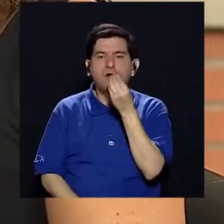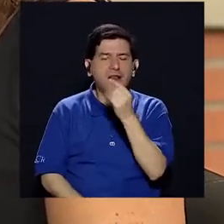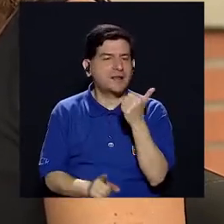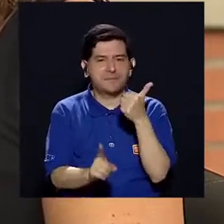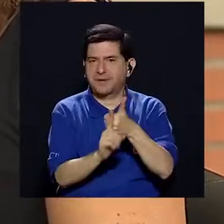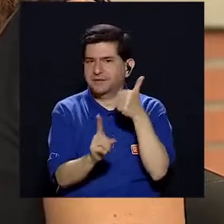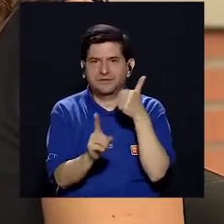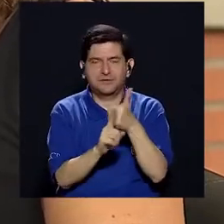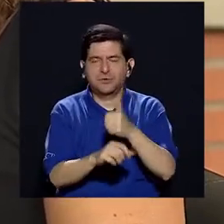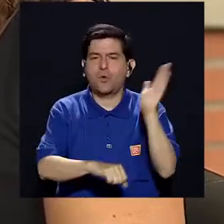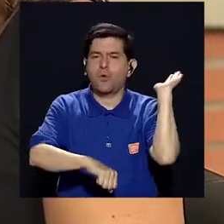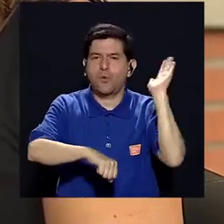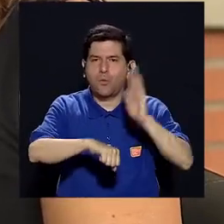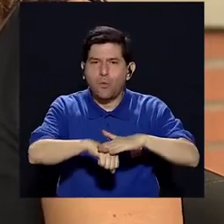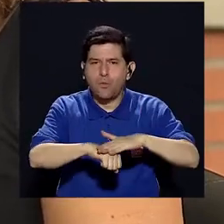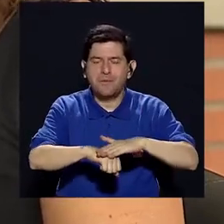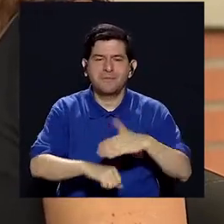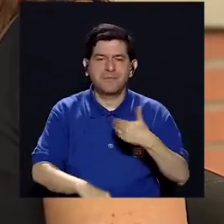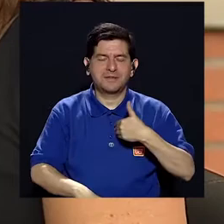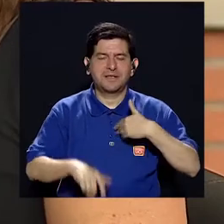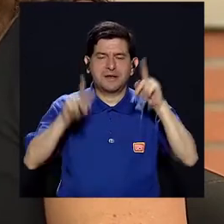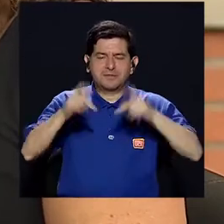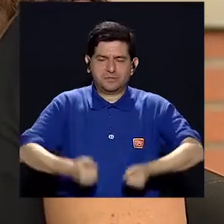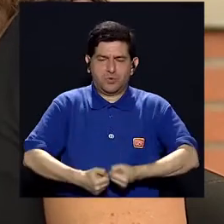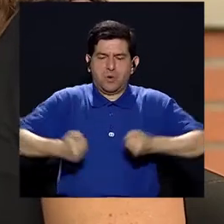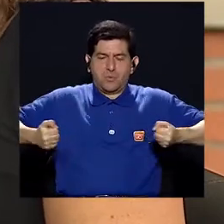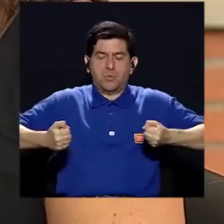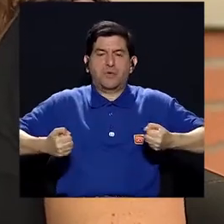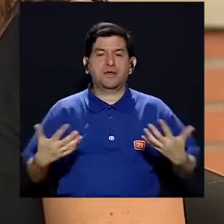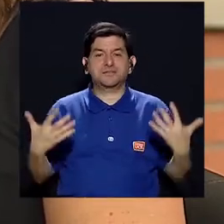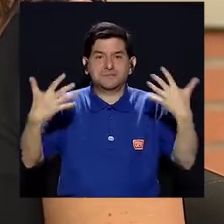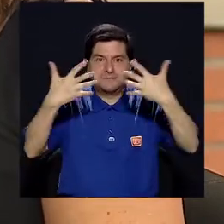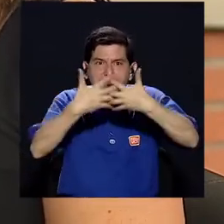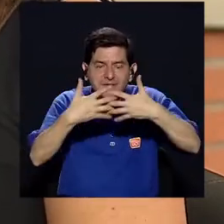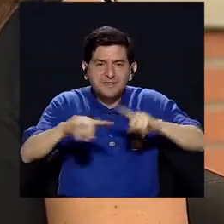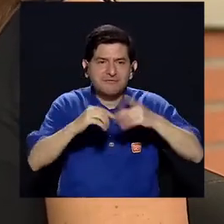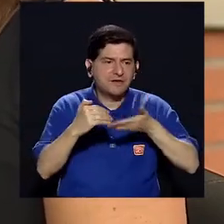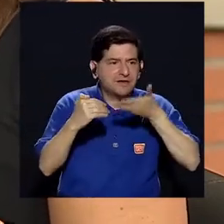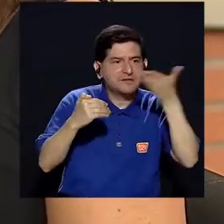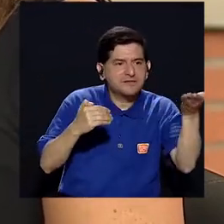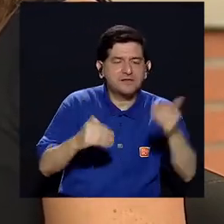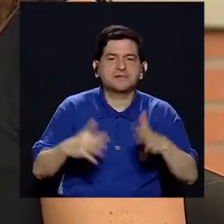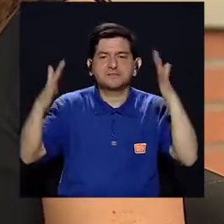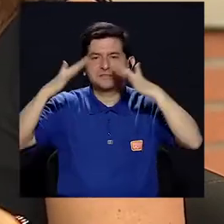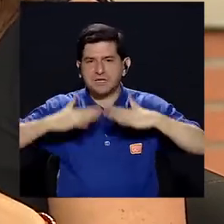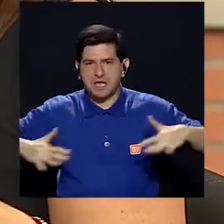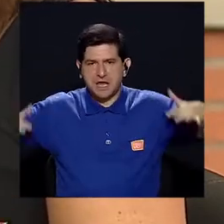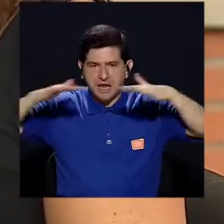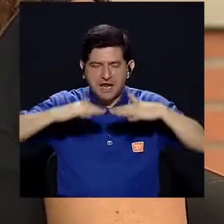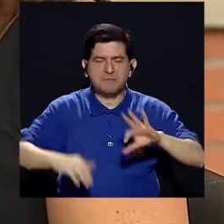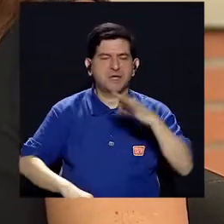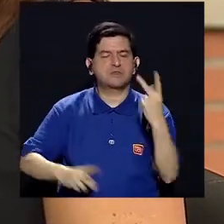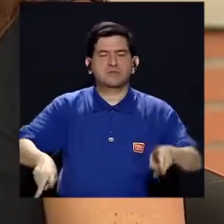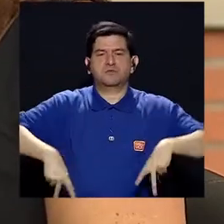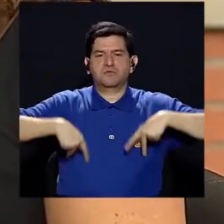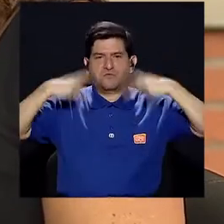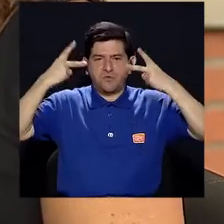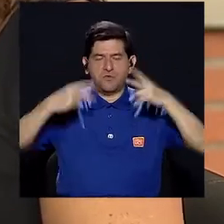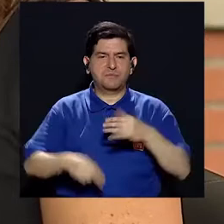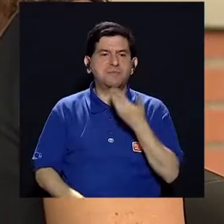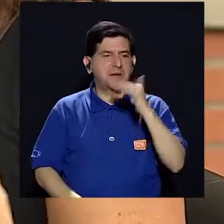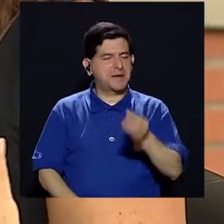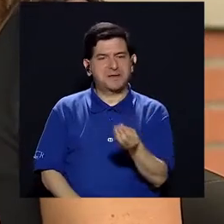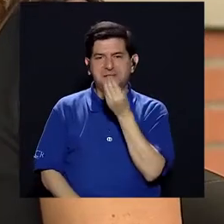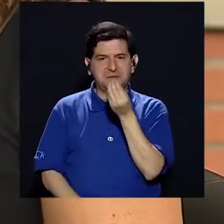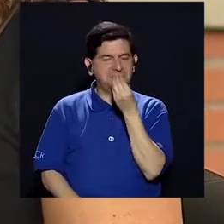no hay un alimento por sí solo que sea culpable de que una persona tenga sobrepeso. Es un conjunto de factores, desde ambientales, estilos de